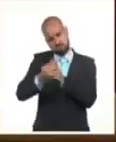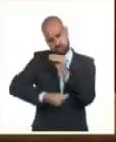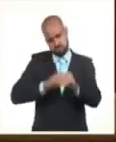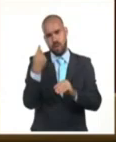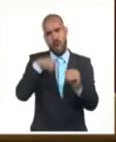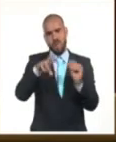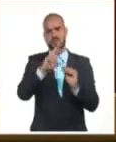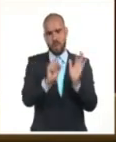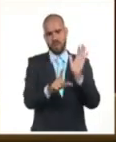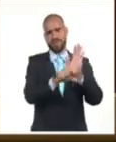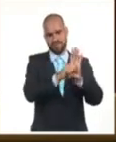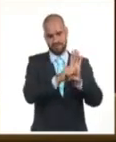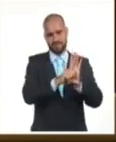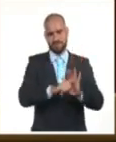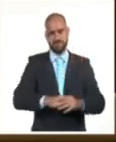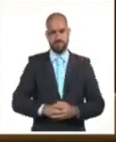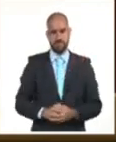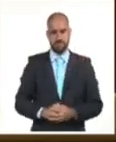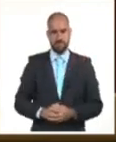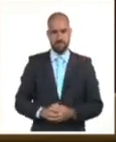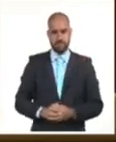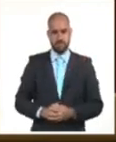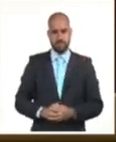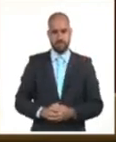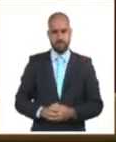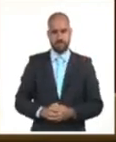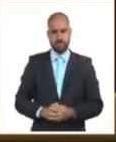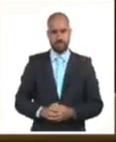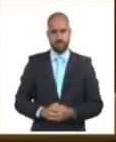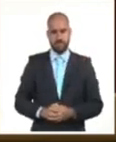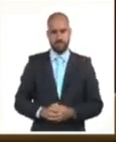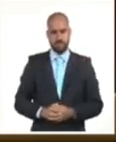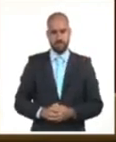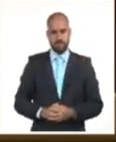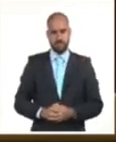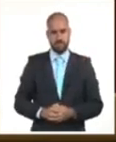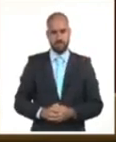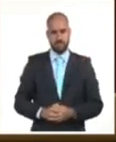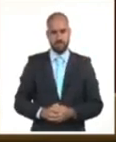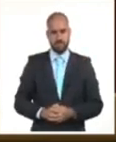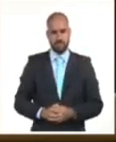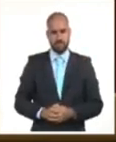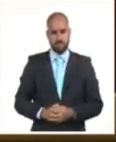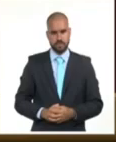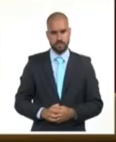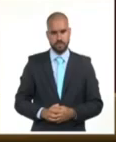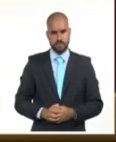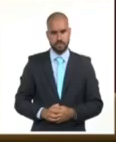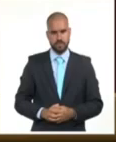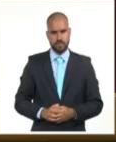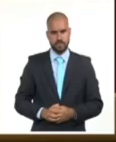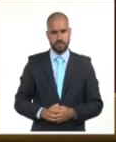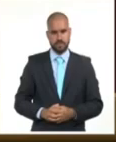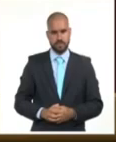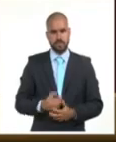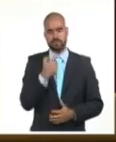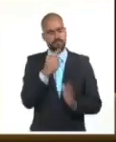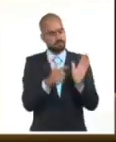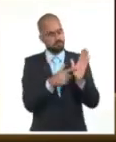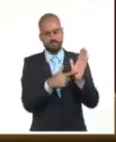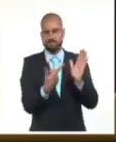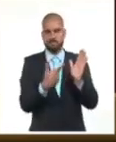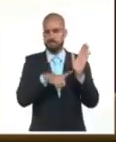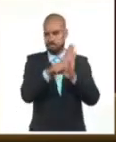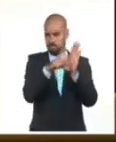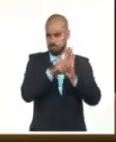materia. No se trata de una disposición normativa más, sino de aquella que